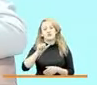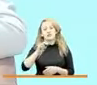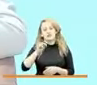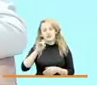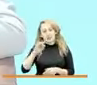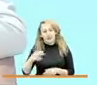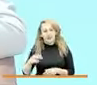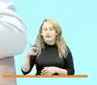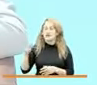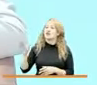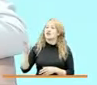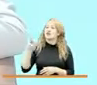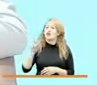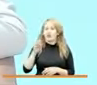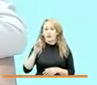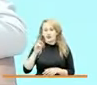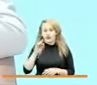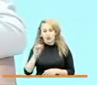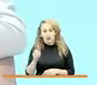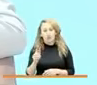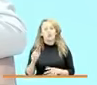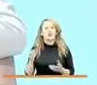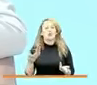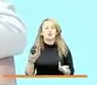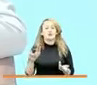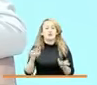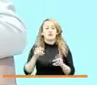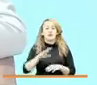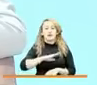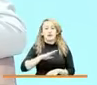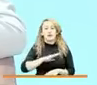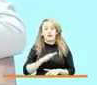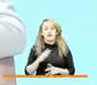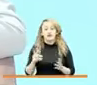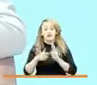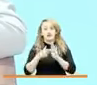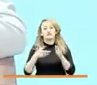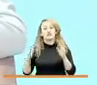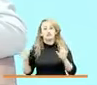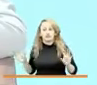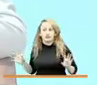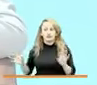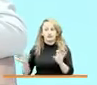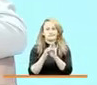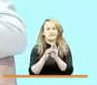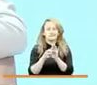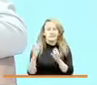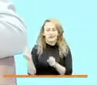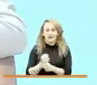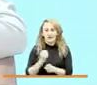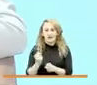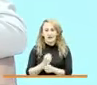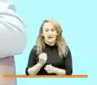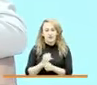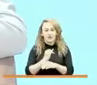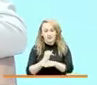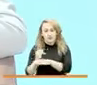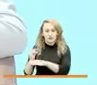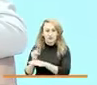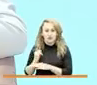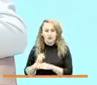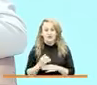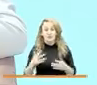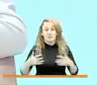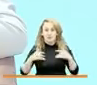Roberto en Esmeraldas al señor alcalde porque esto demuestra la articulación el trabajo interinstitucional el trabajo con las